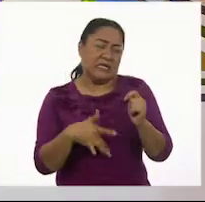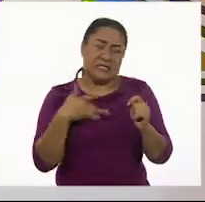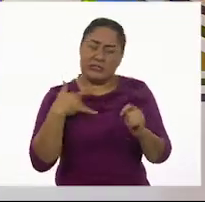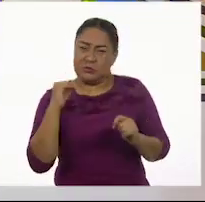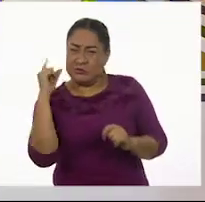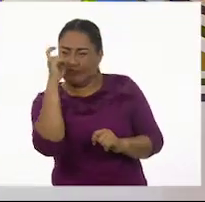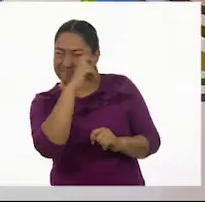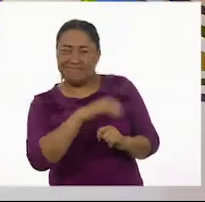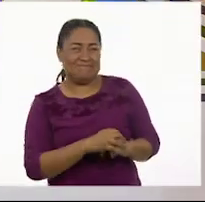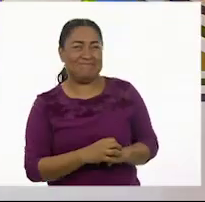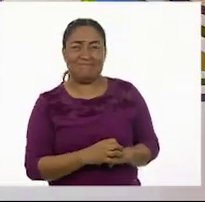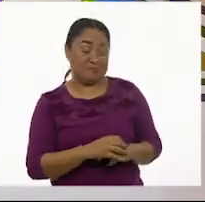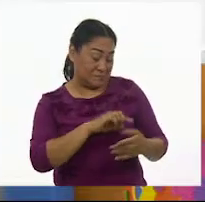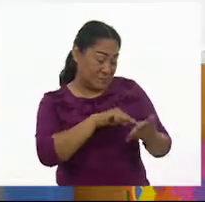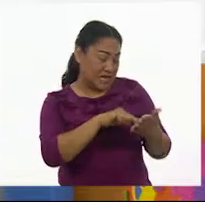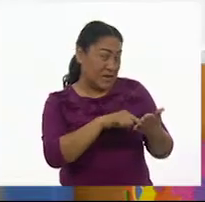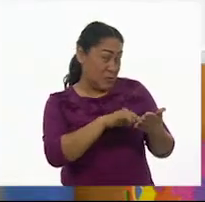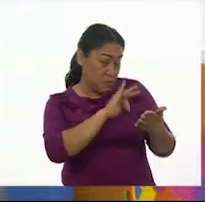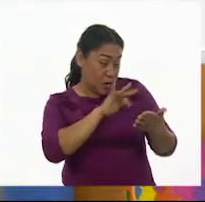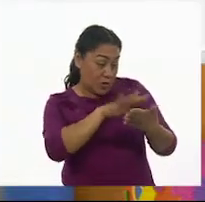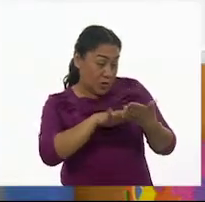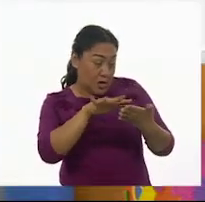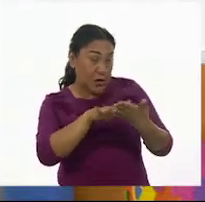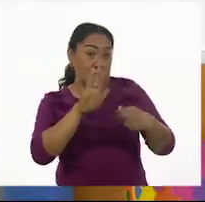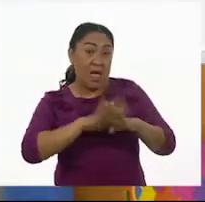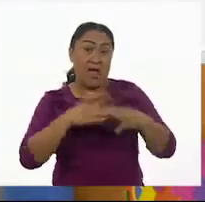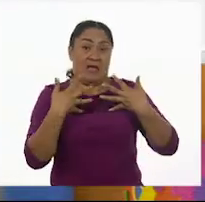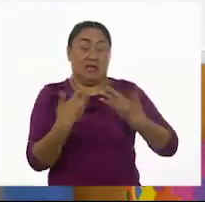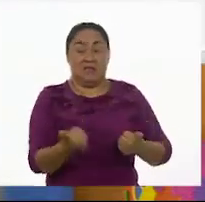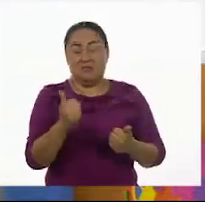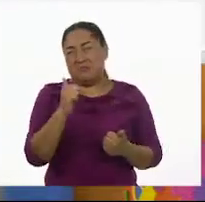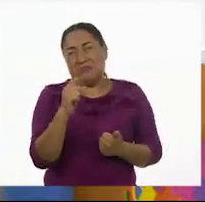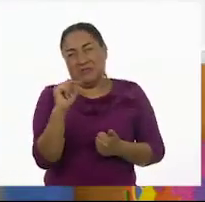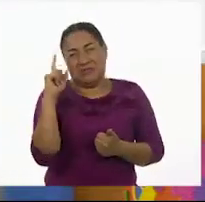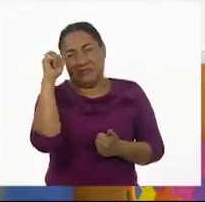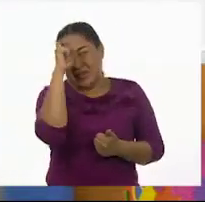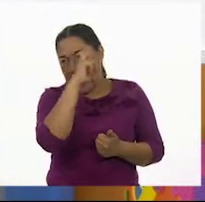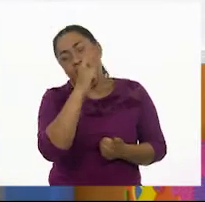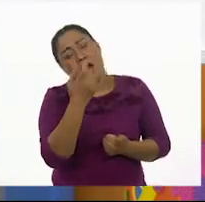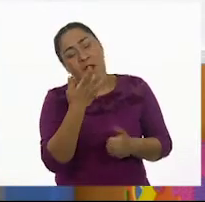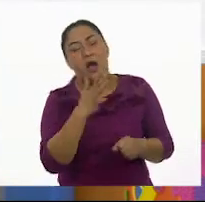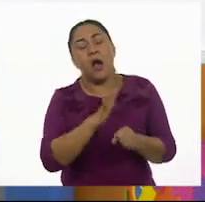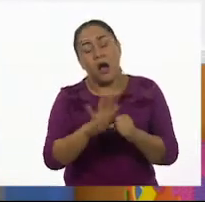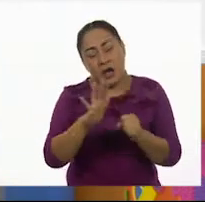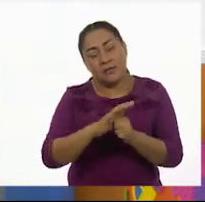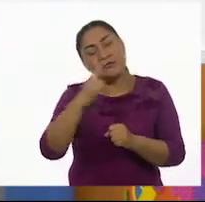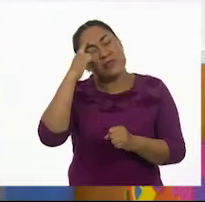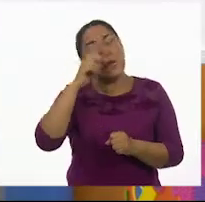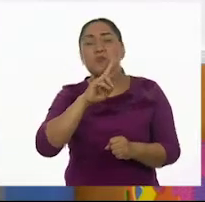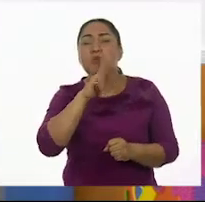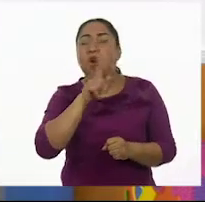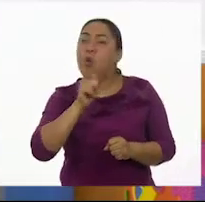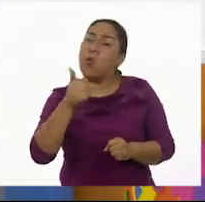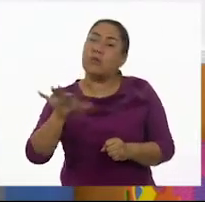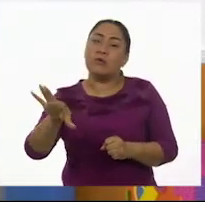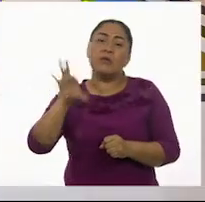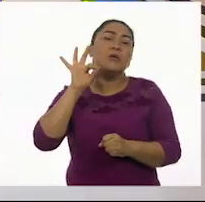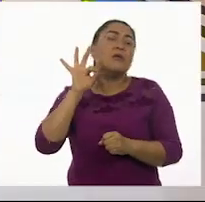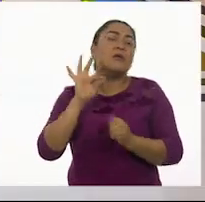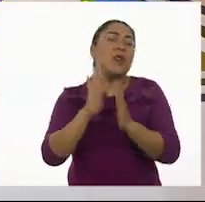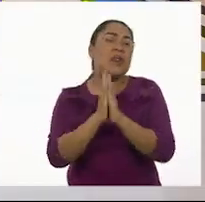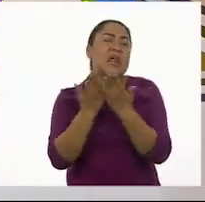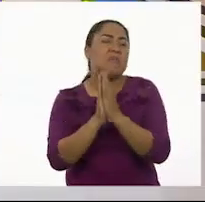a dar la definición como para que podamos entender más rápido el tema. Entonces, vamos a retomar otro libro. Este libro